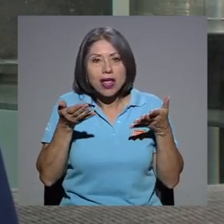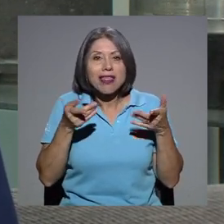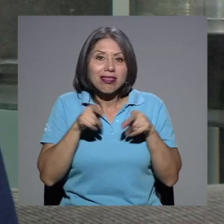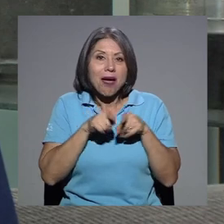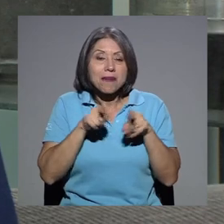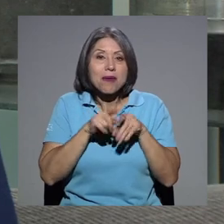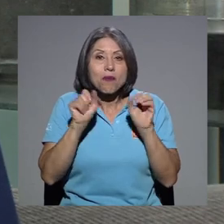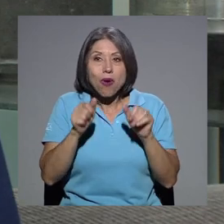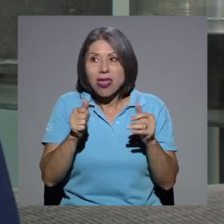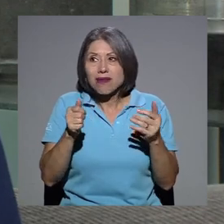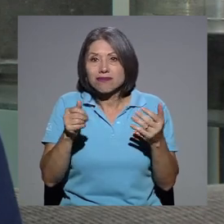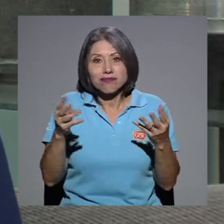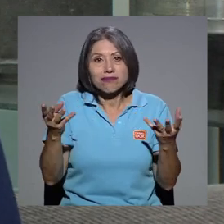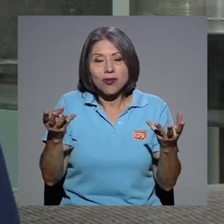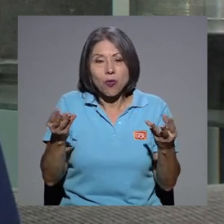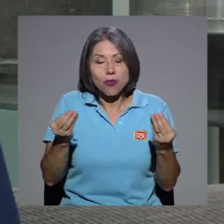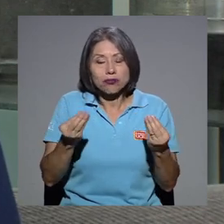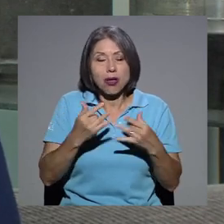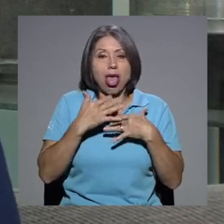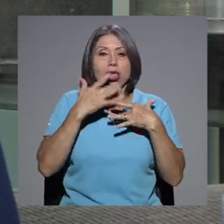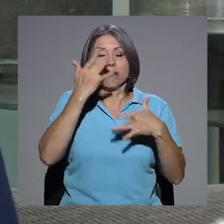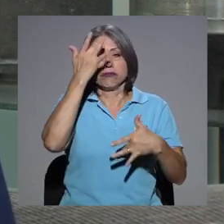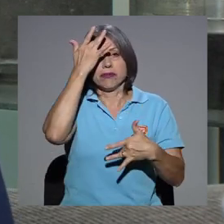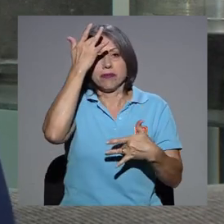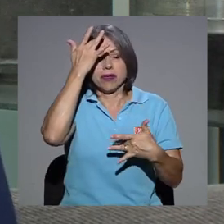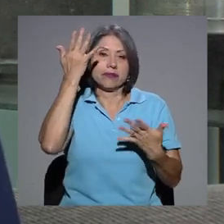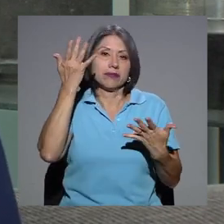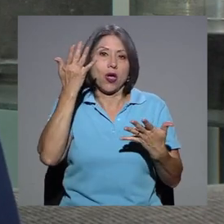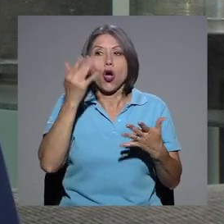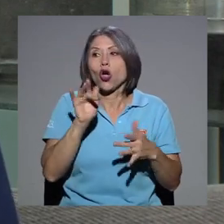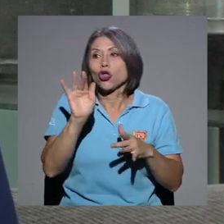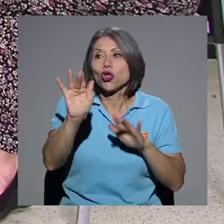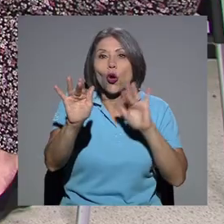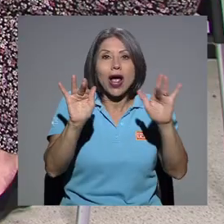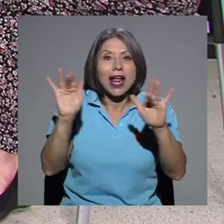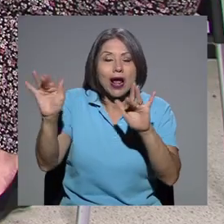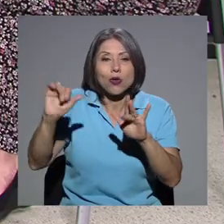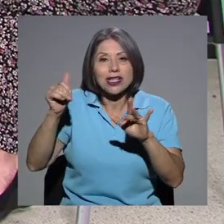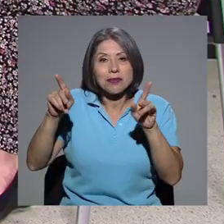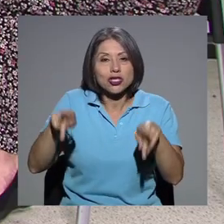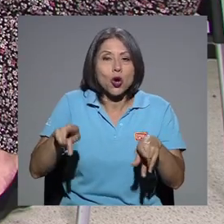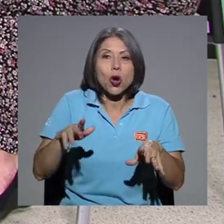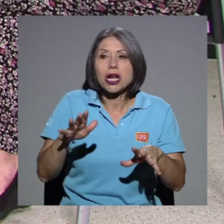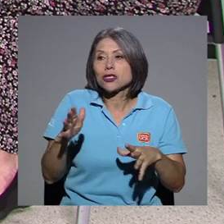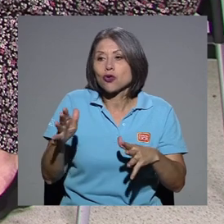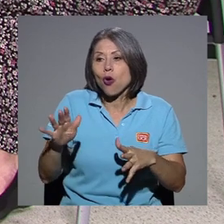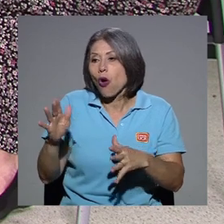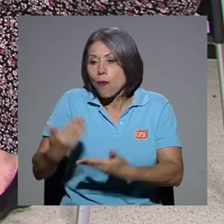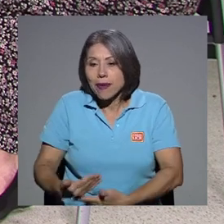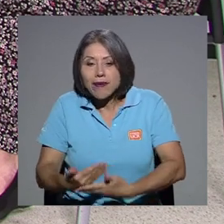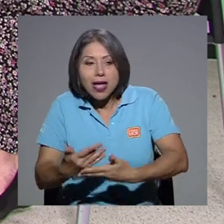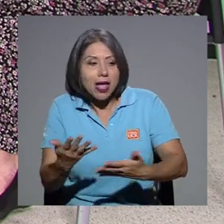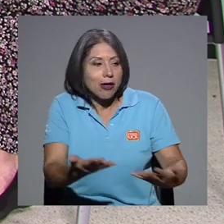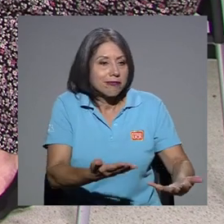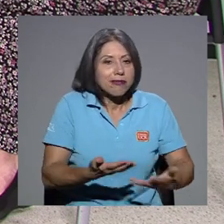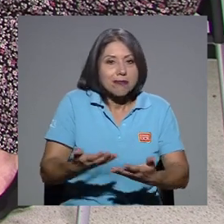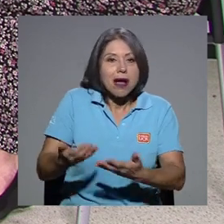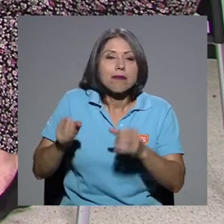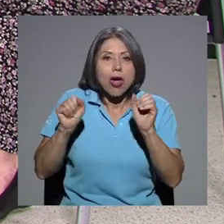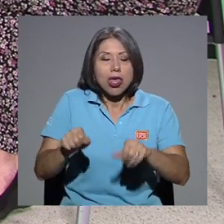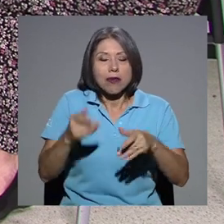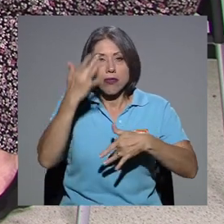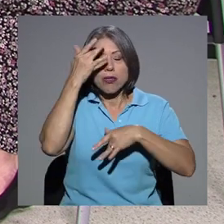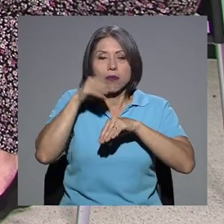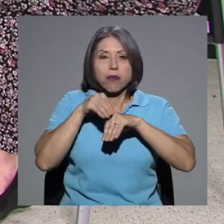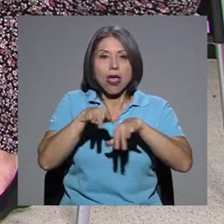ahí nos contagiamos al, digamos, al tocar a otras personas o a tocar a un bebé o a alguien. Entonces, podemos contagiarlo. De